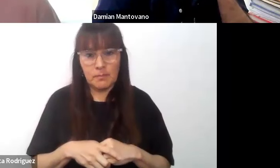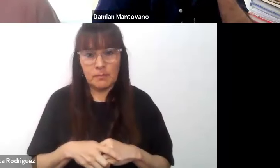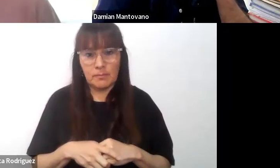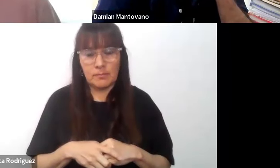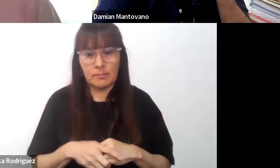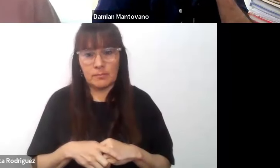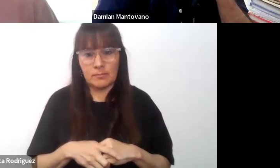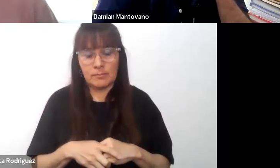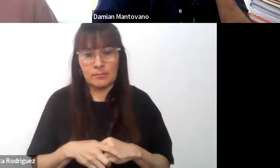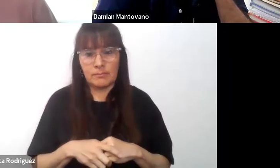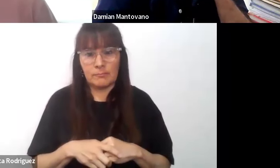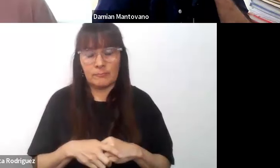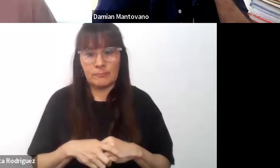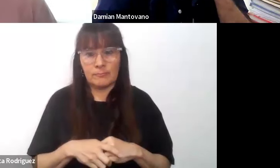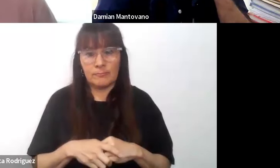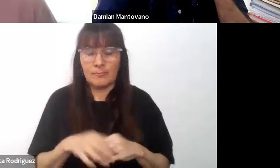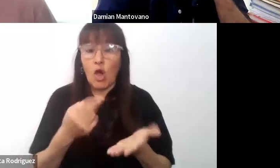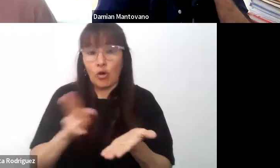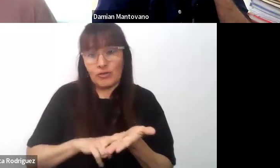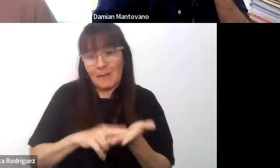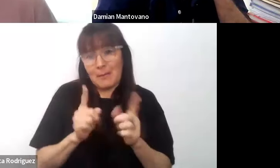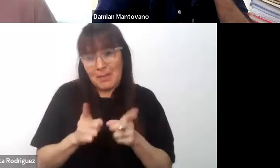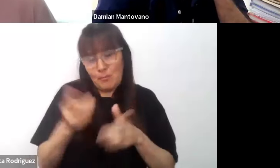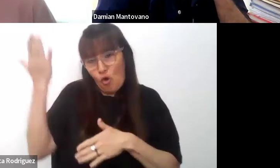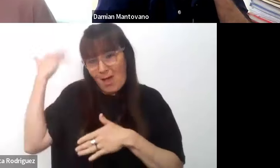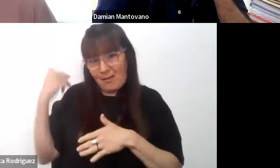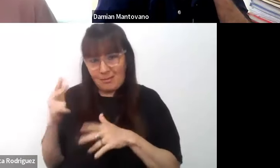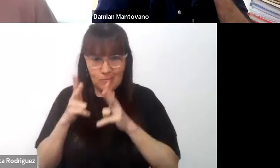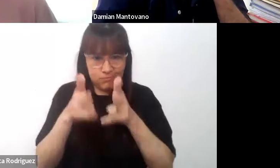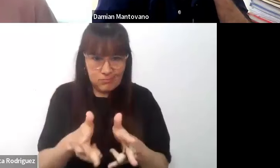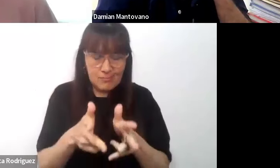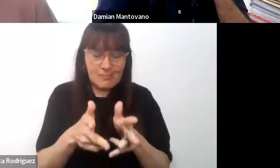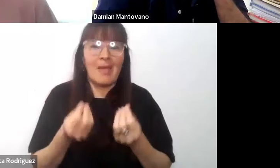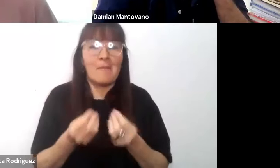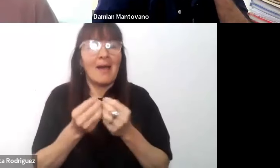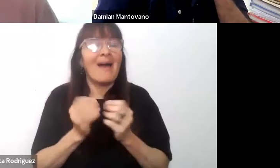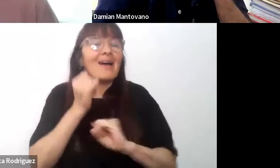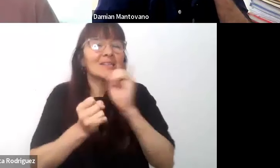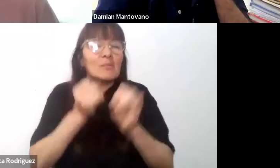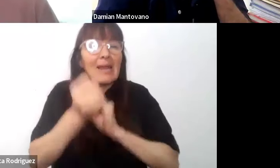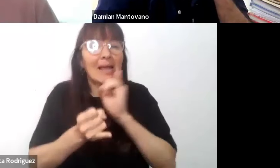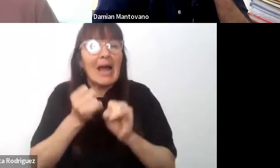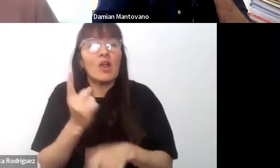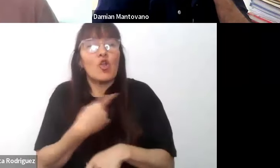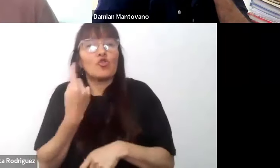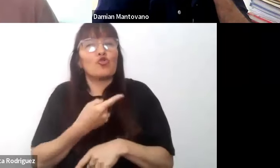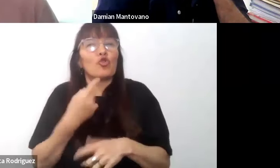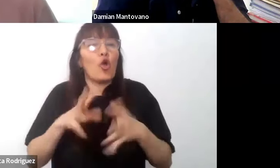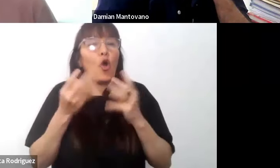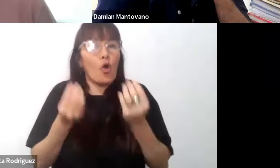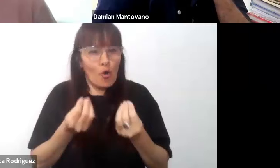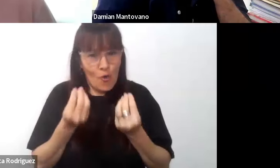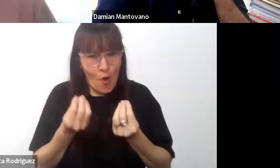volviendo un poco para atrás para explicar de dónde venimos y cómo